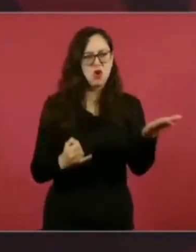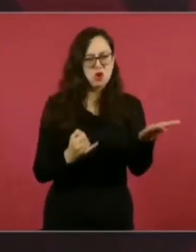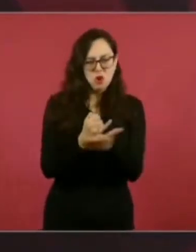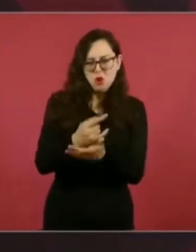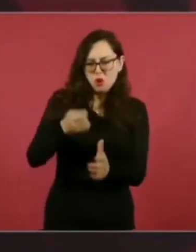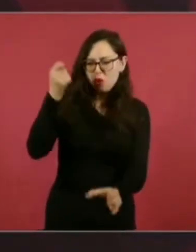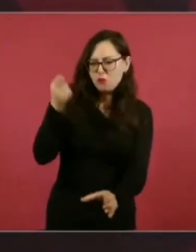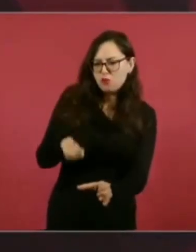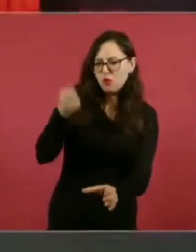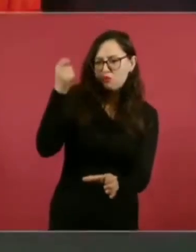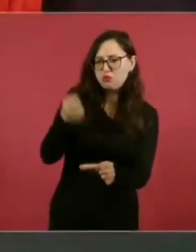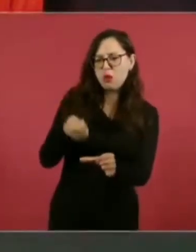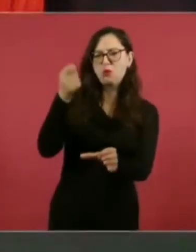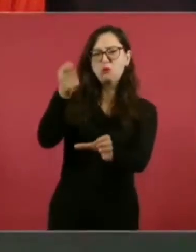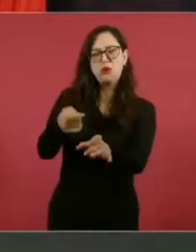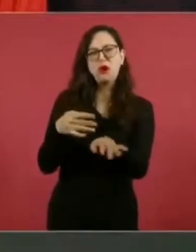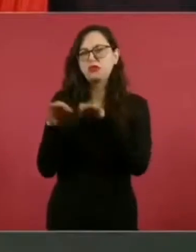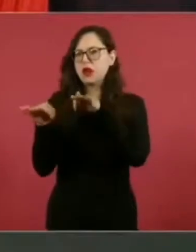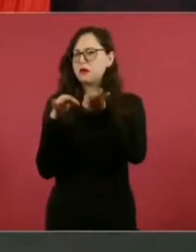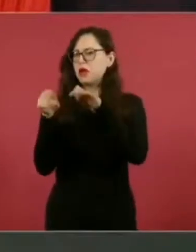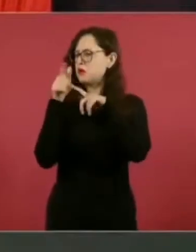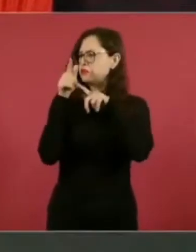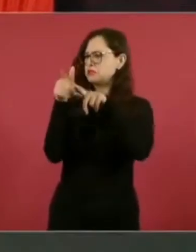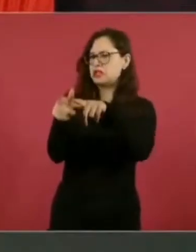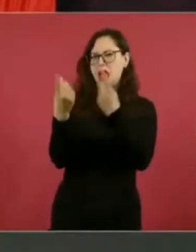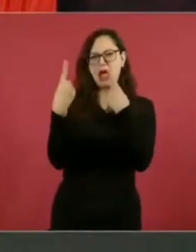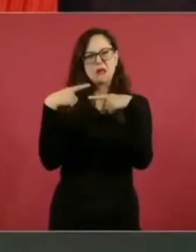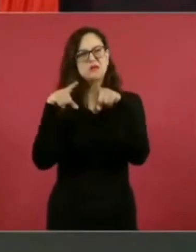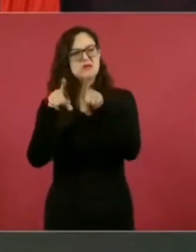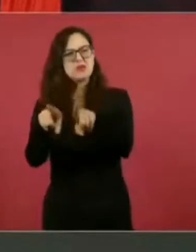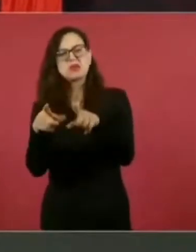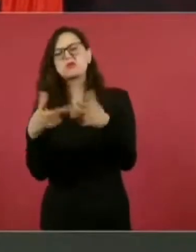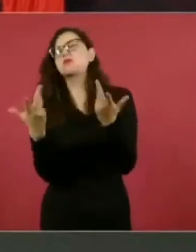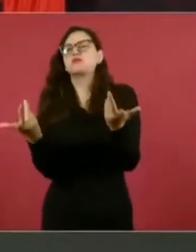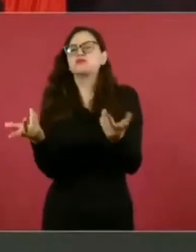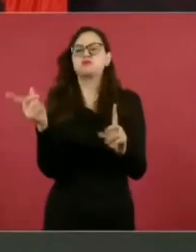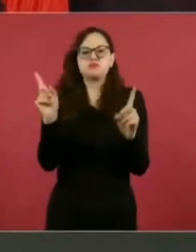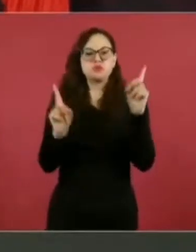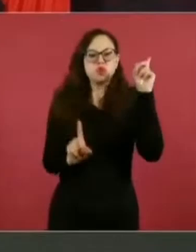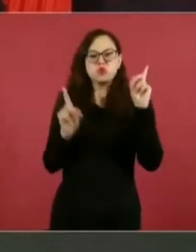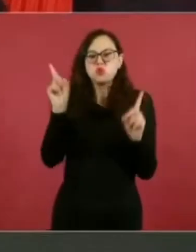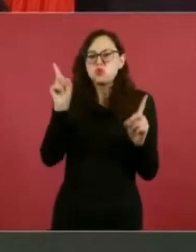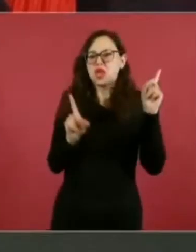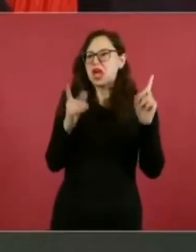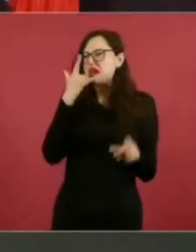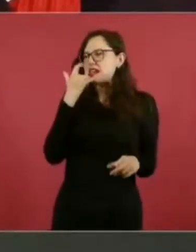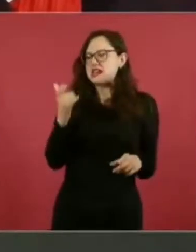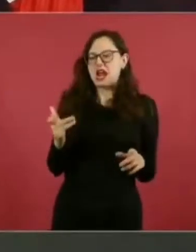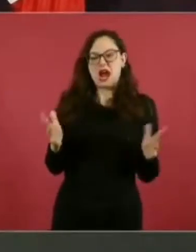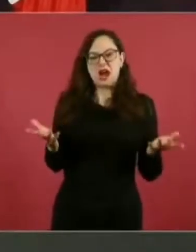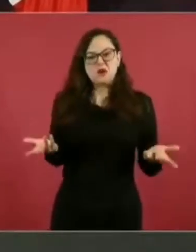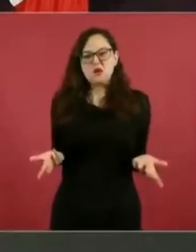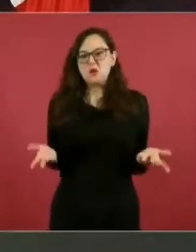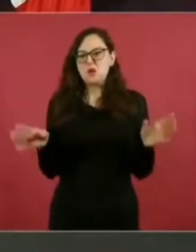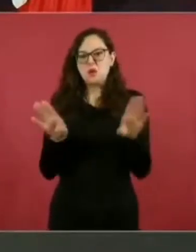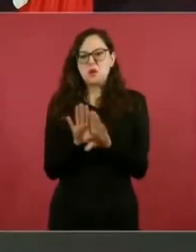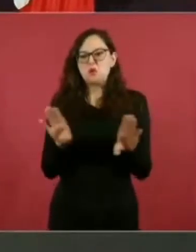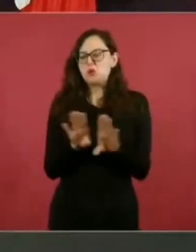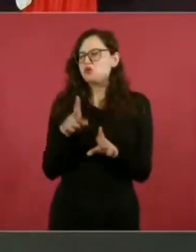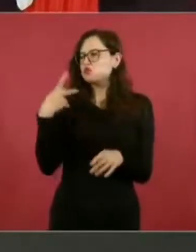ese tipo de decisiones. yo no sé legalmente